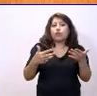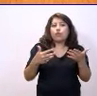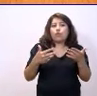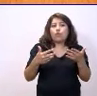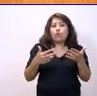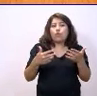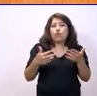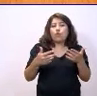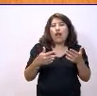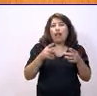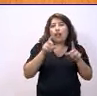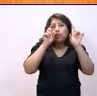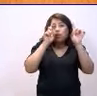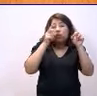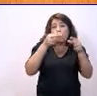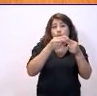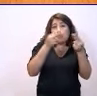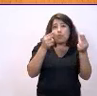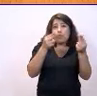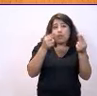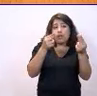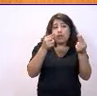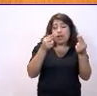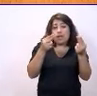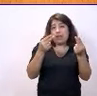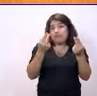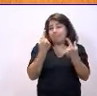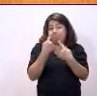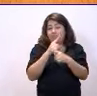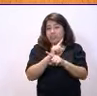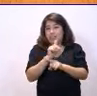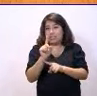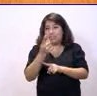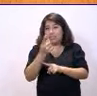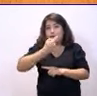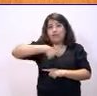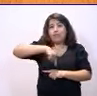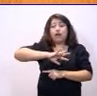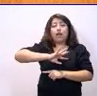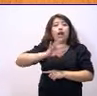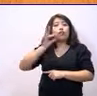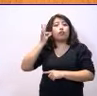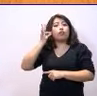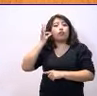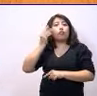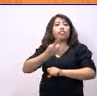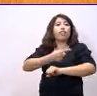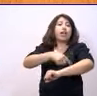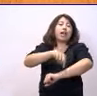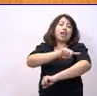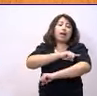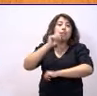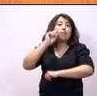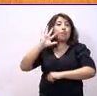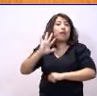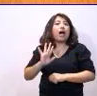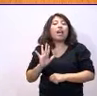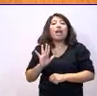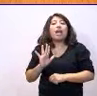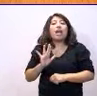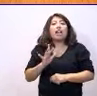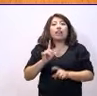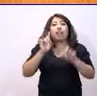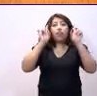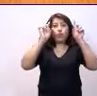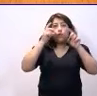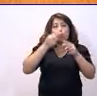llamando educación pública a lo que en definitiva no lo es. Y es que para nosotras, igual le parece también radical, la educación pública es la